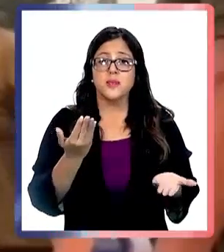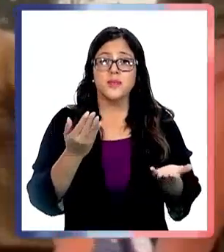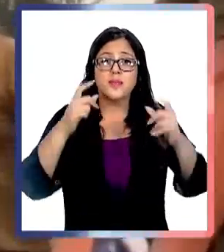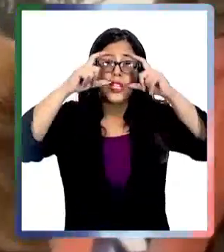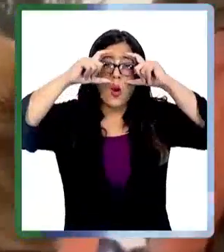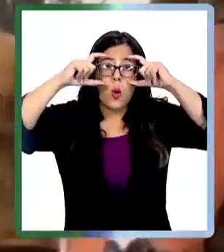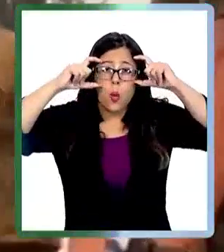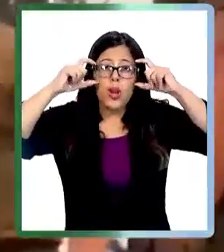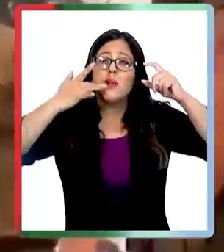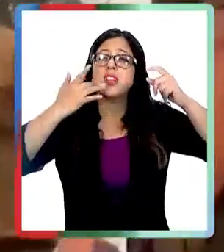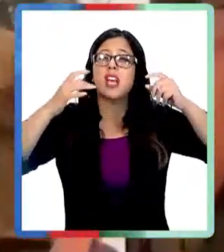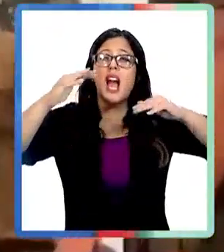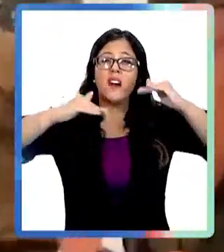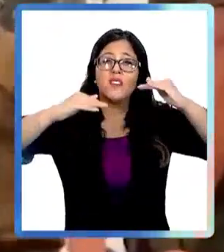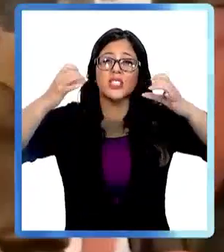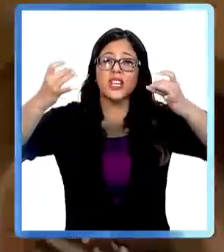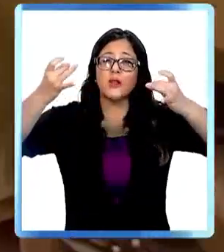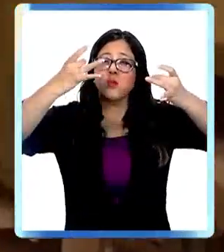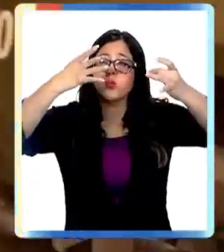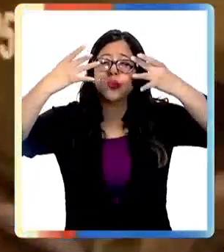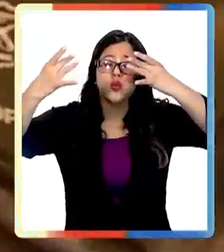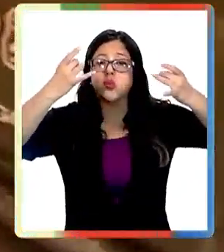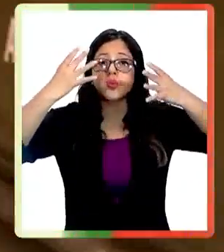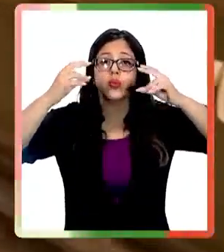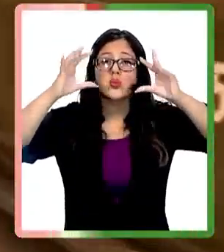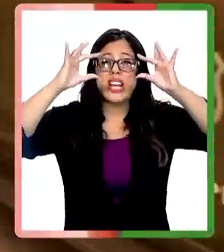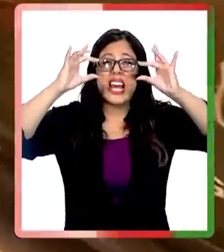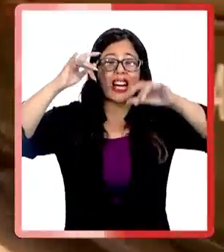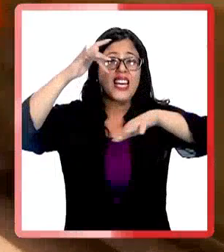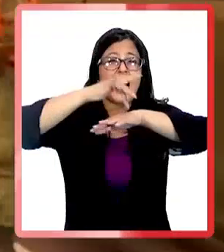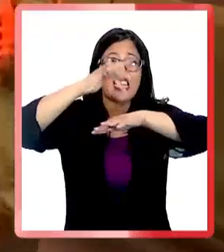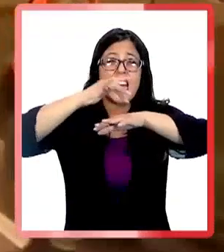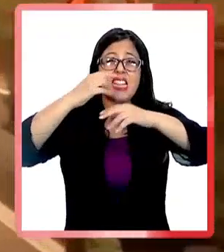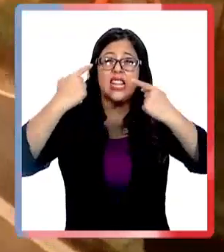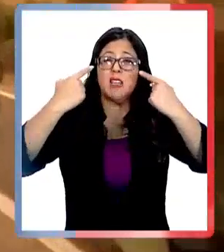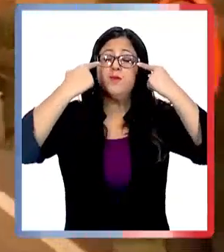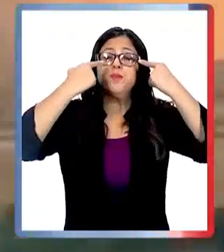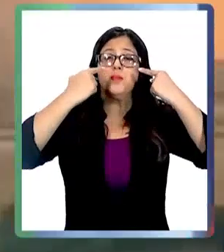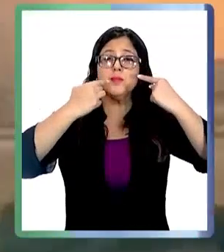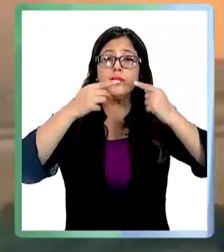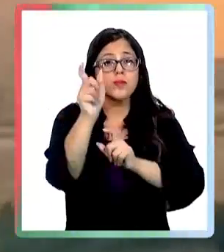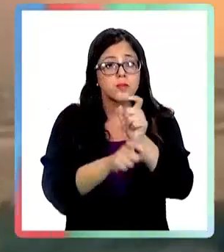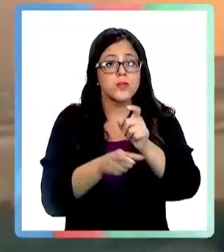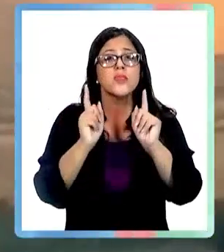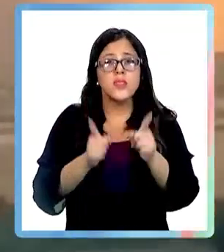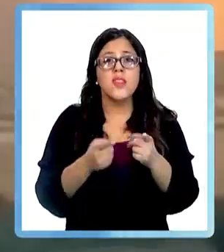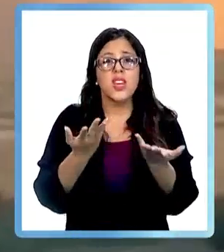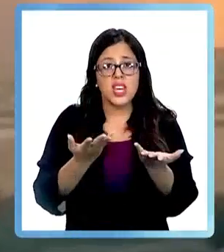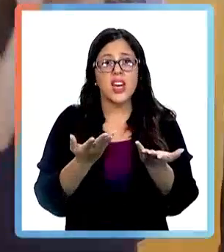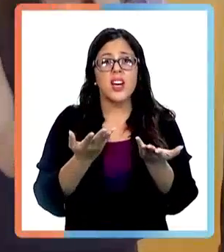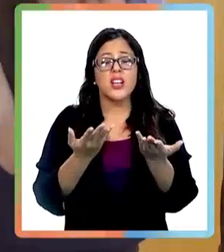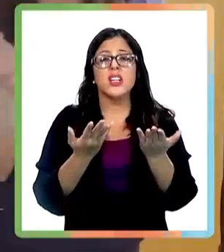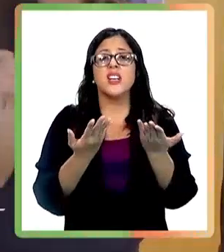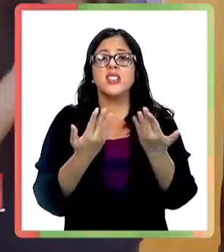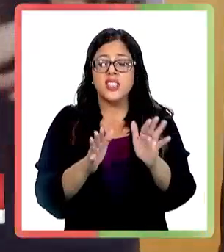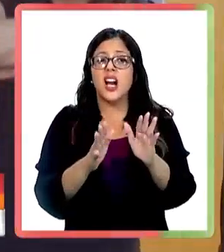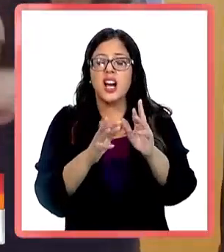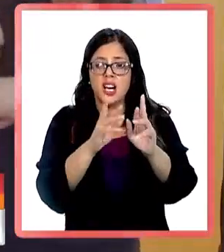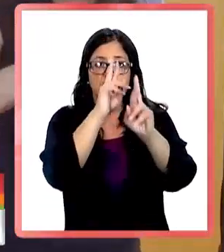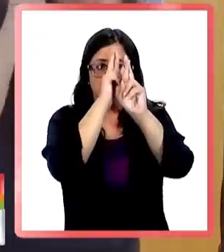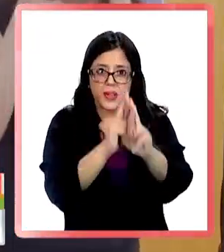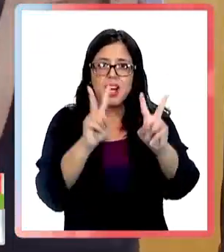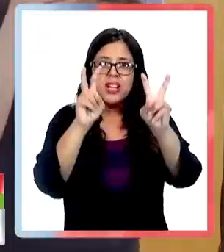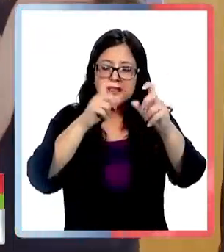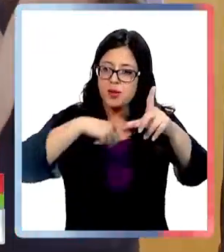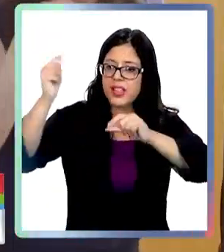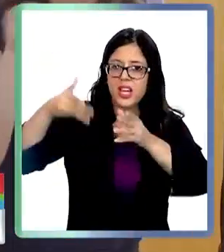También es importante usar protección ocular porque muchas veces caen cenizas que pueden producir daño en los ojos. La gente tiene que seguir las indicaciones,